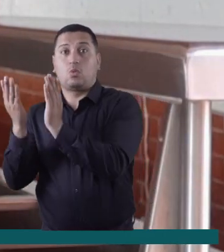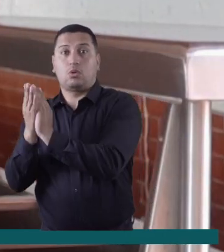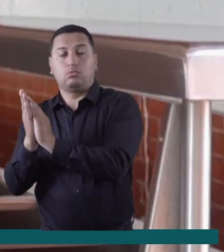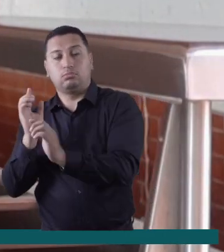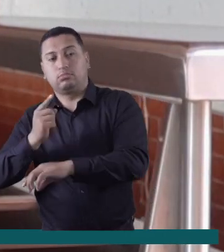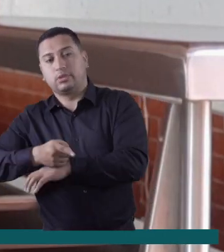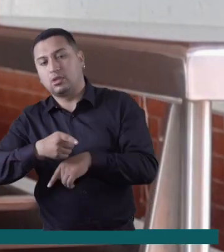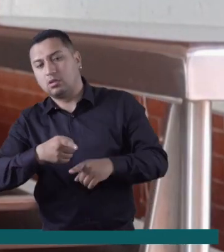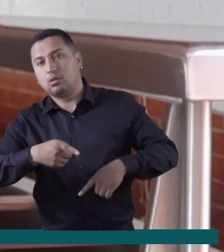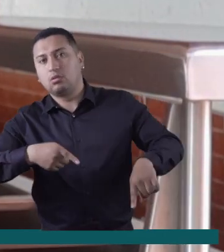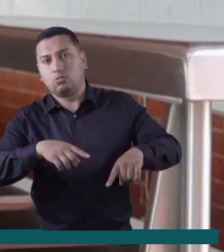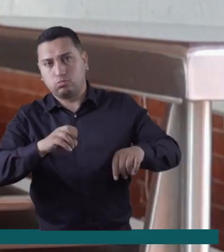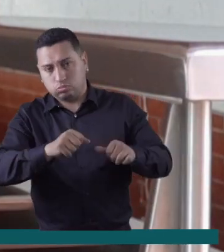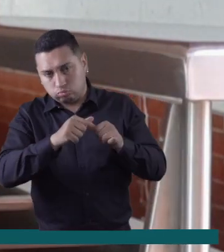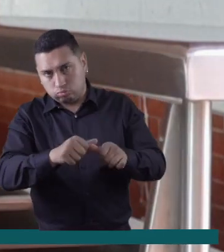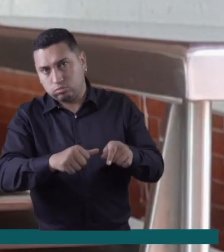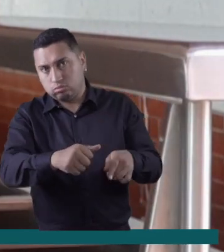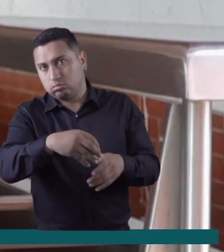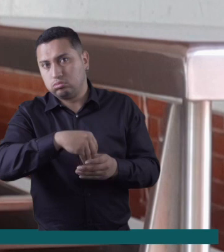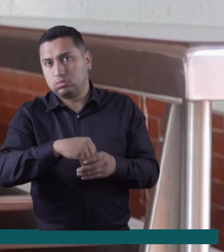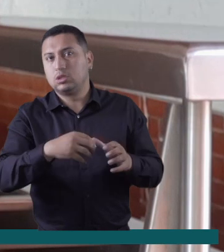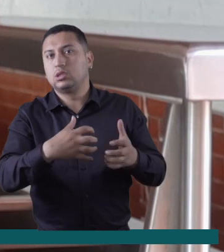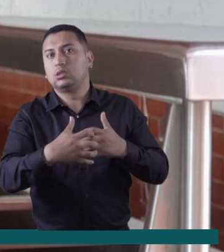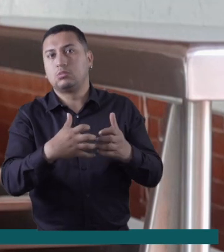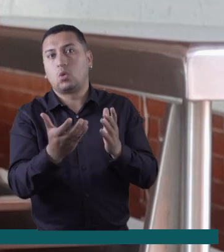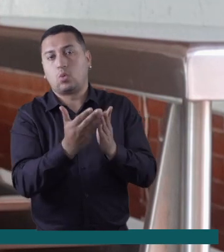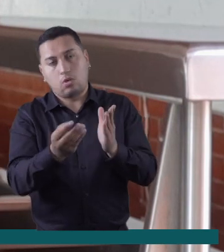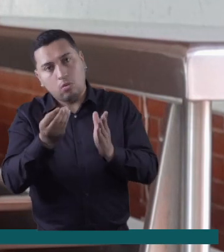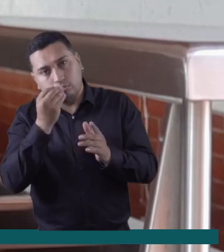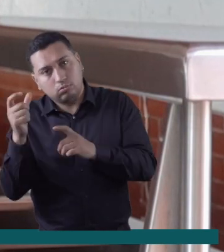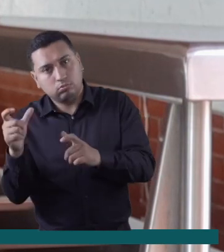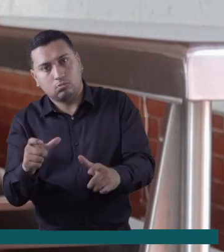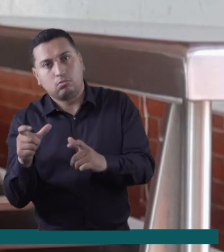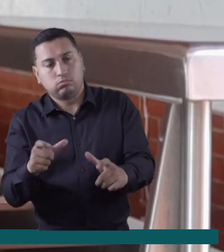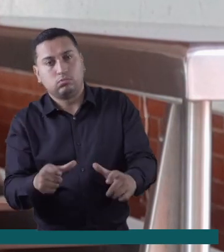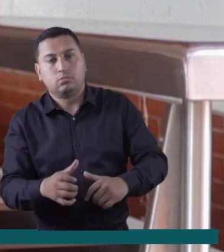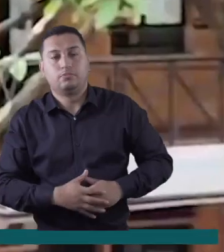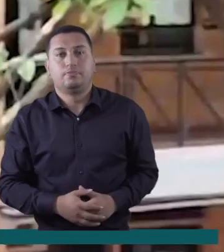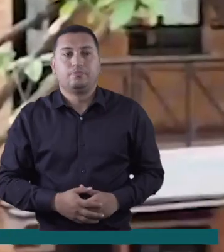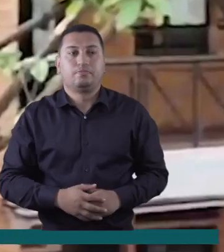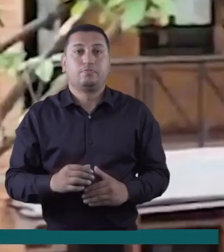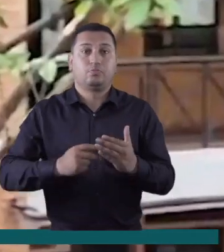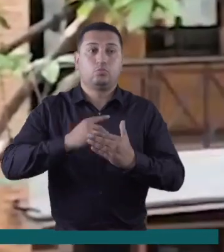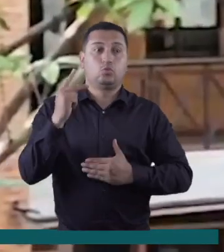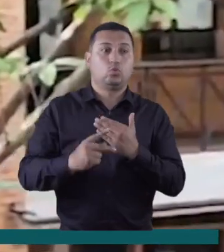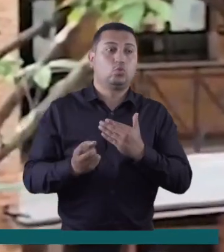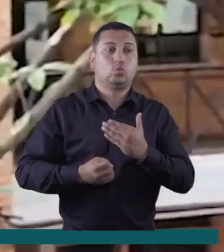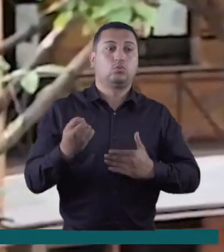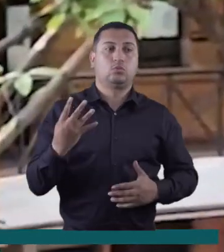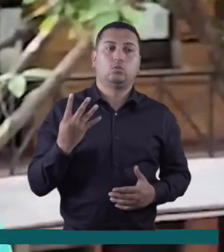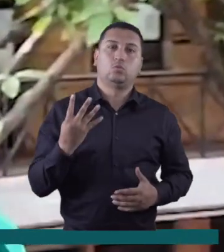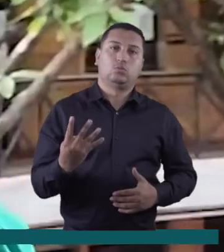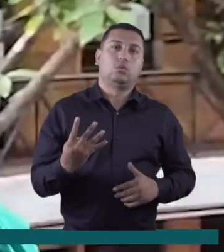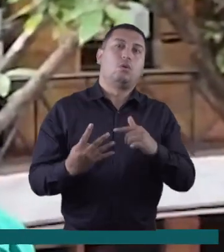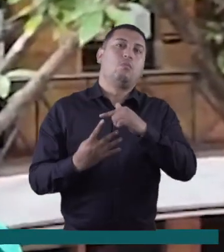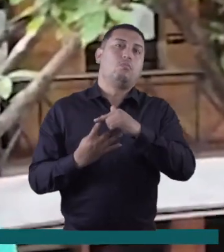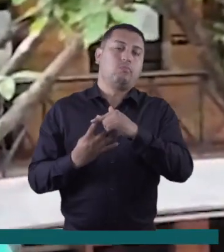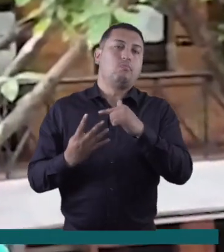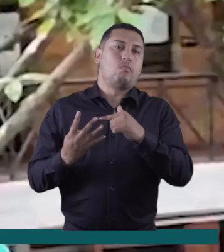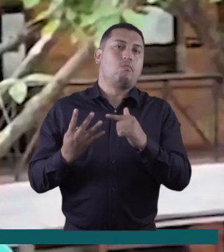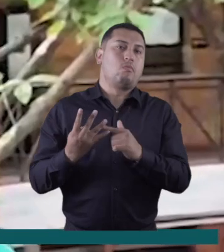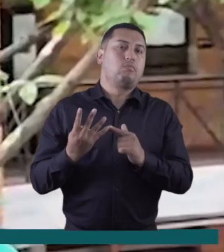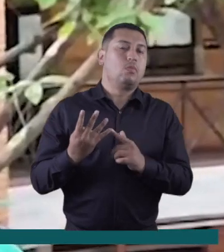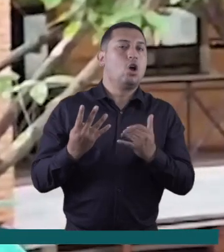de Educación, a través de los cuales se pretende la permanencia de los estudiantes en el sistema educativo. Son cuatro proyectos que